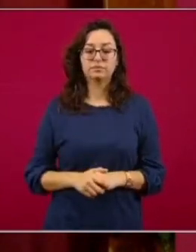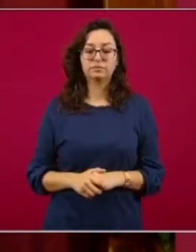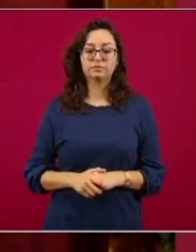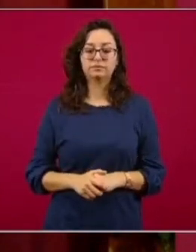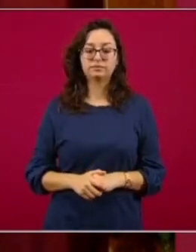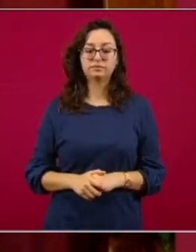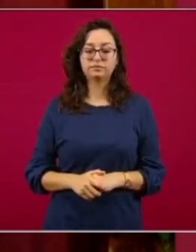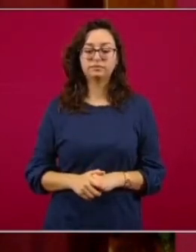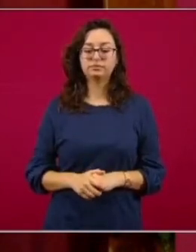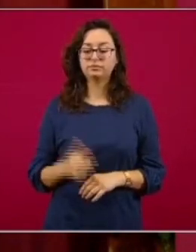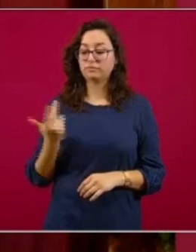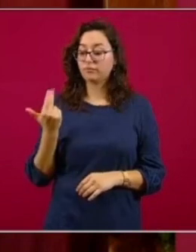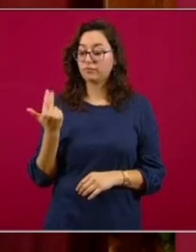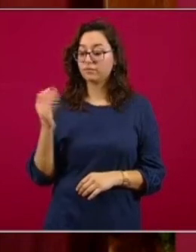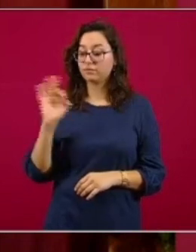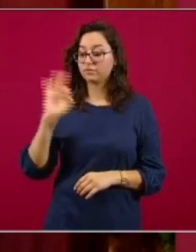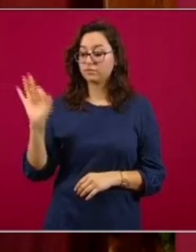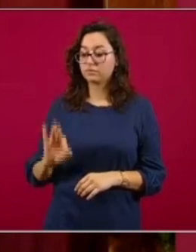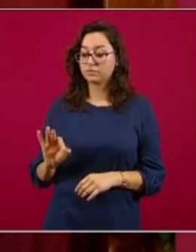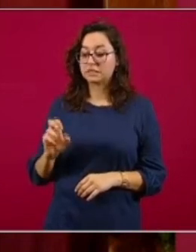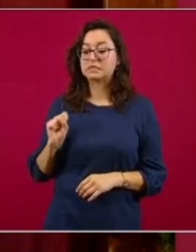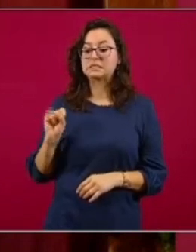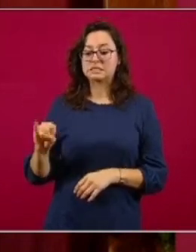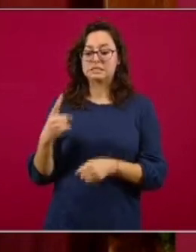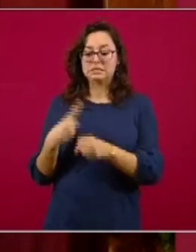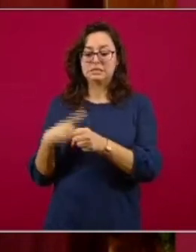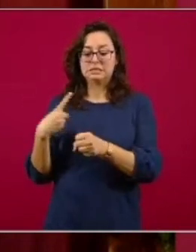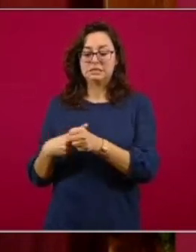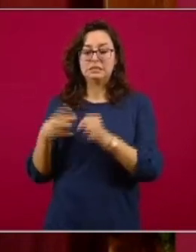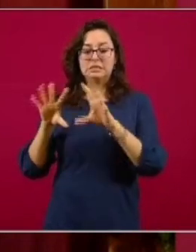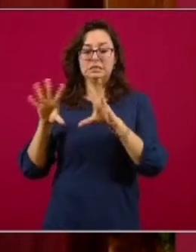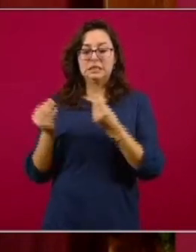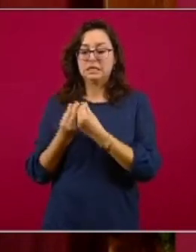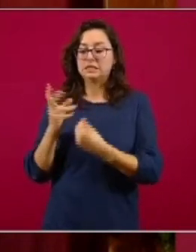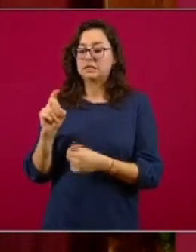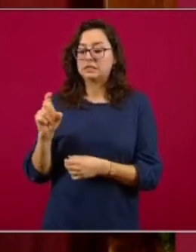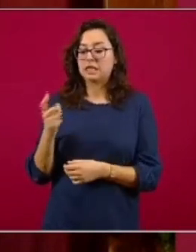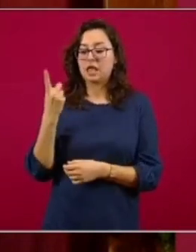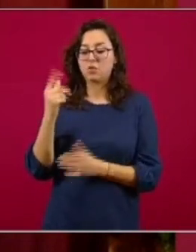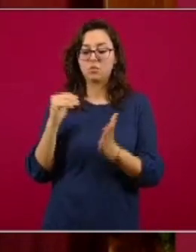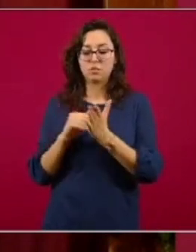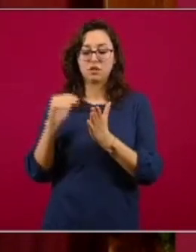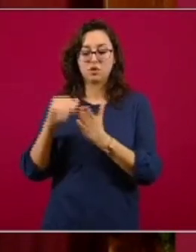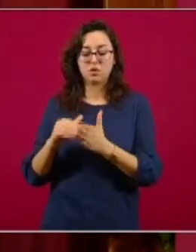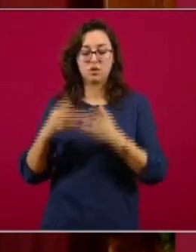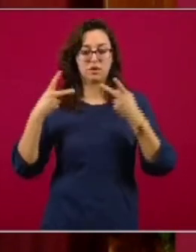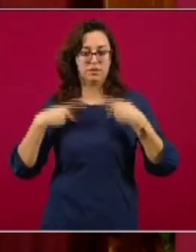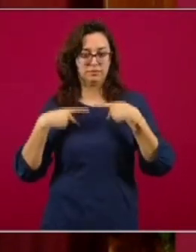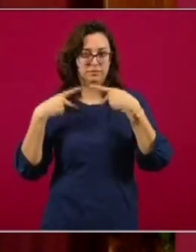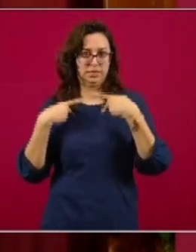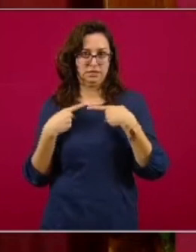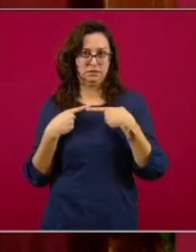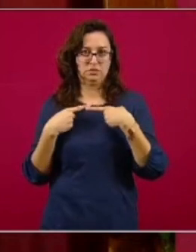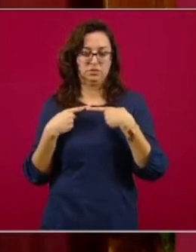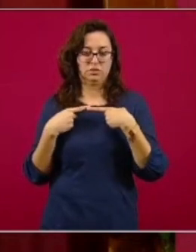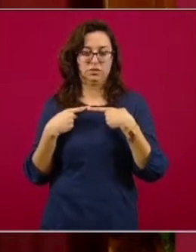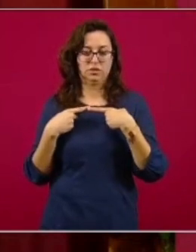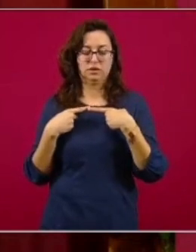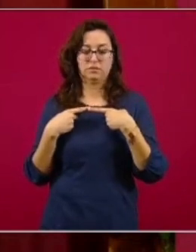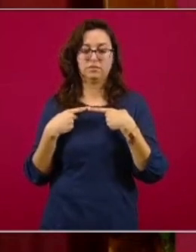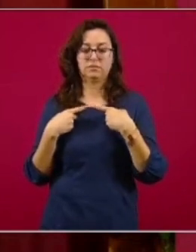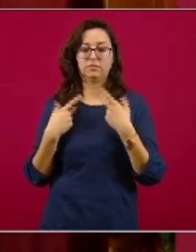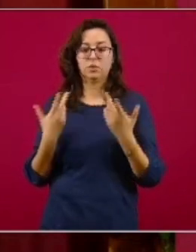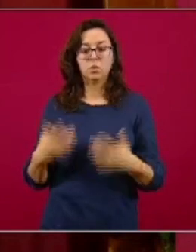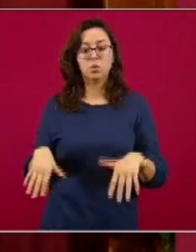alrededor de 31 millones de personas y muestra que una